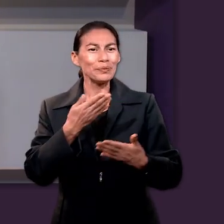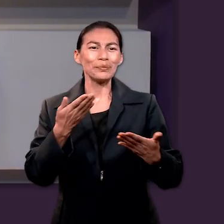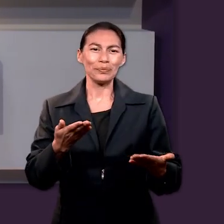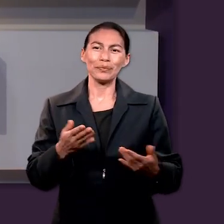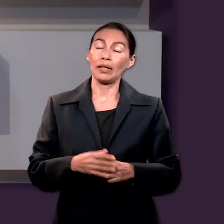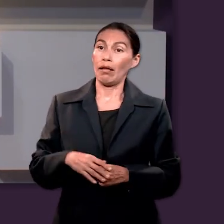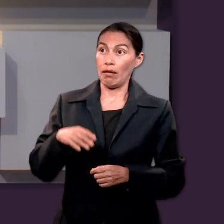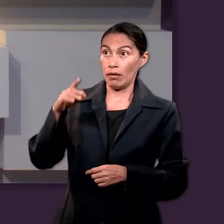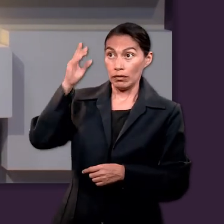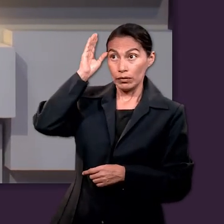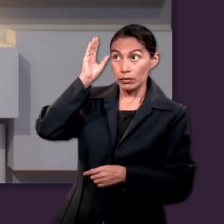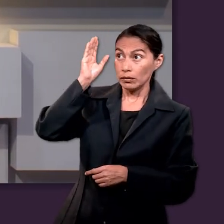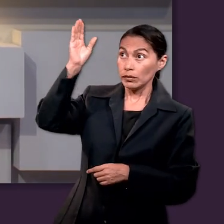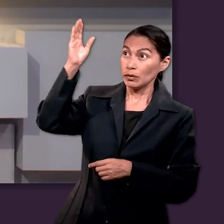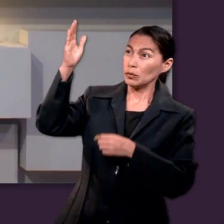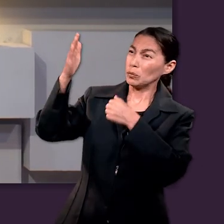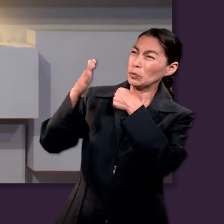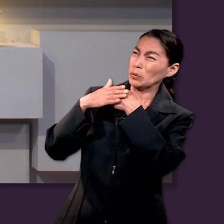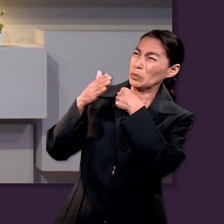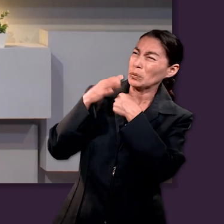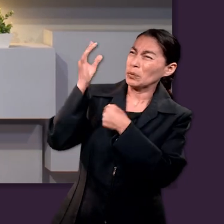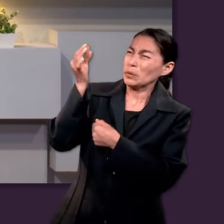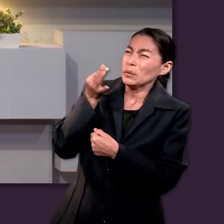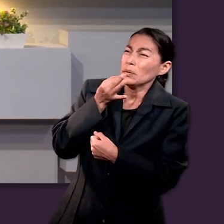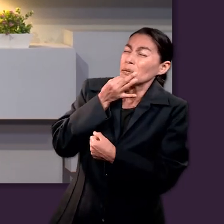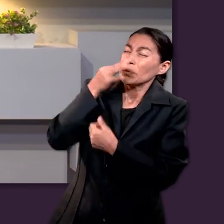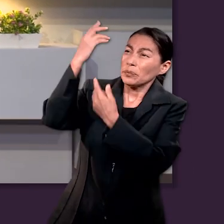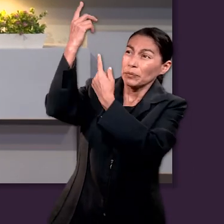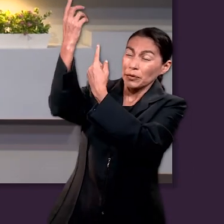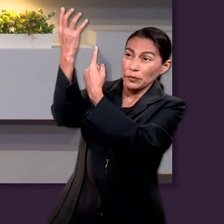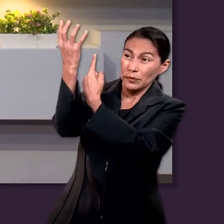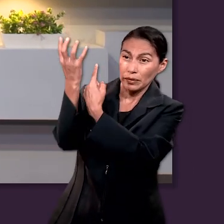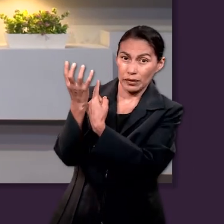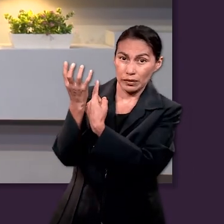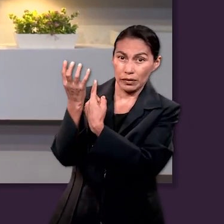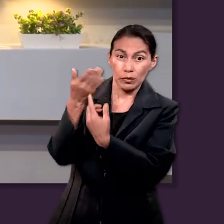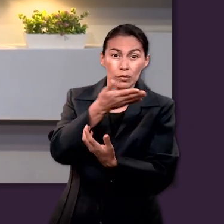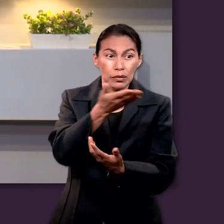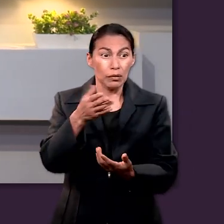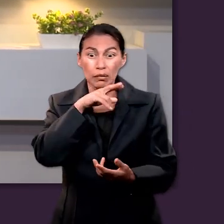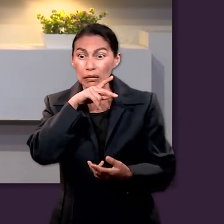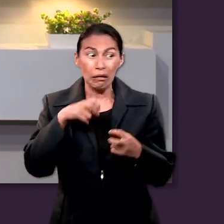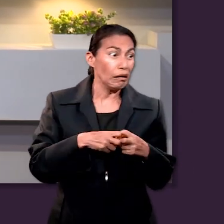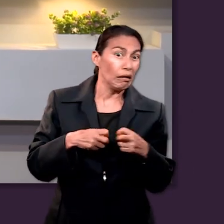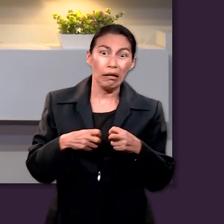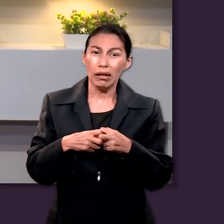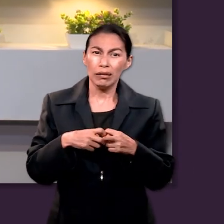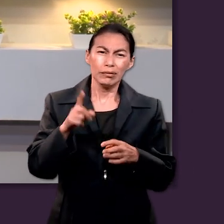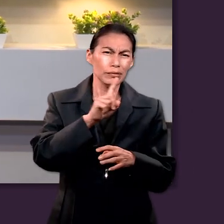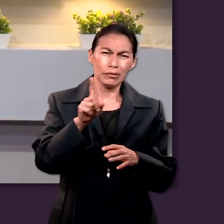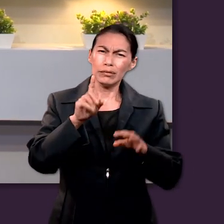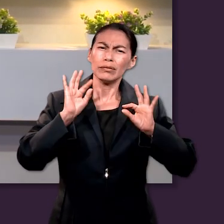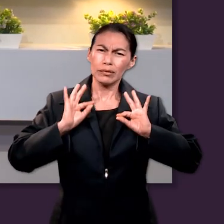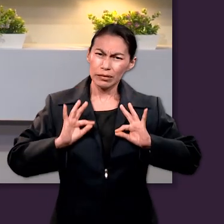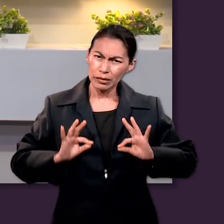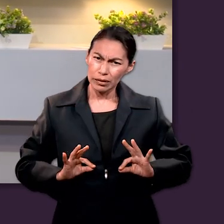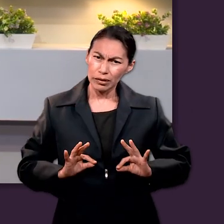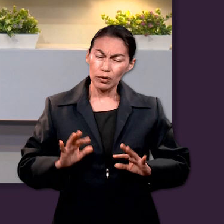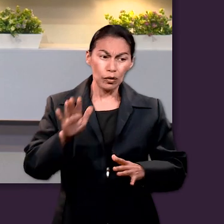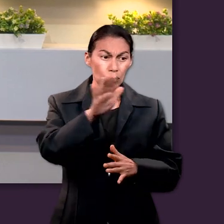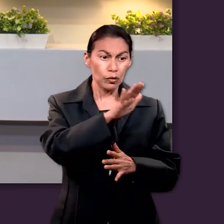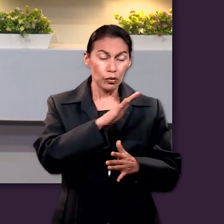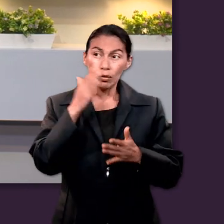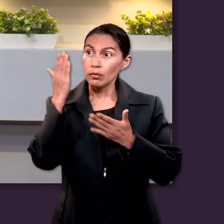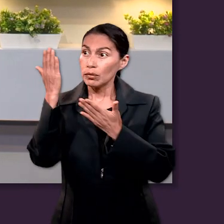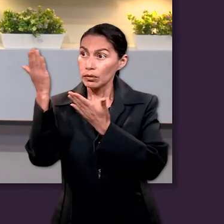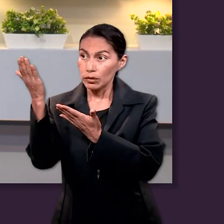los hombres. El Señor está cerca. No se preocupen por nada. Que sus peticiones sean conocidas delante de Dios